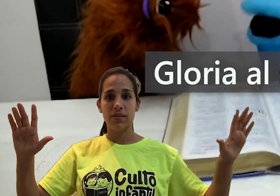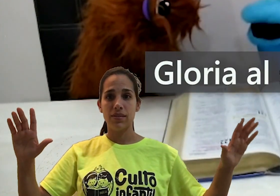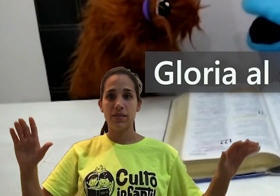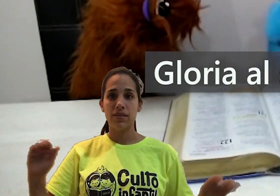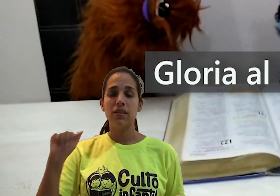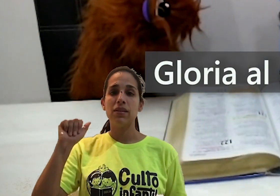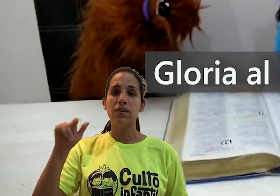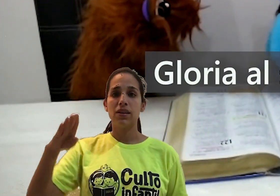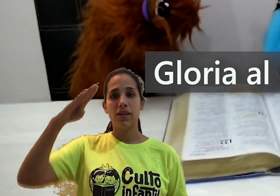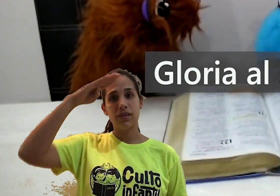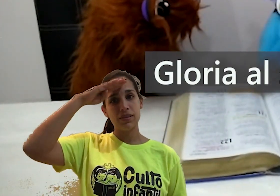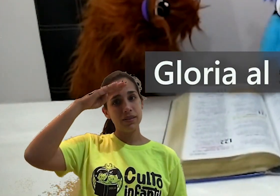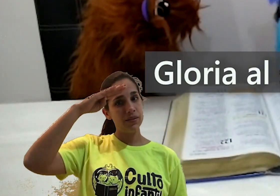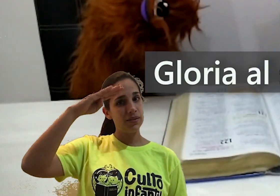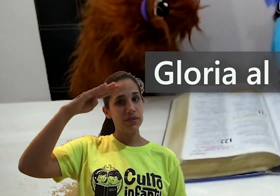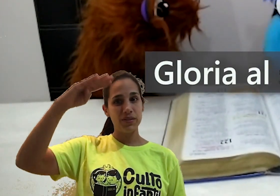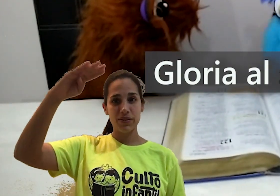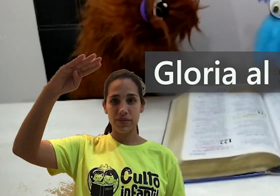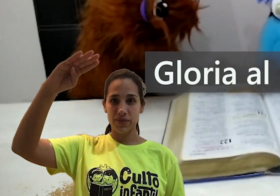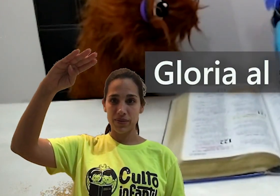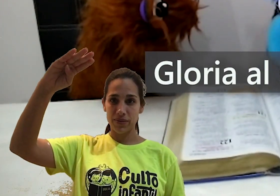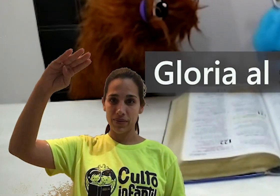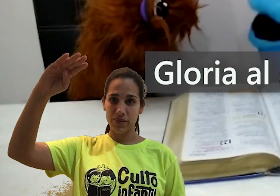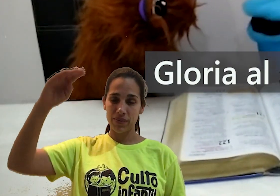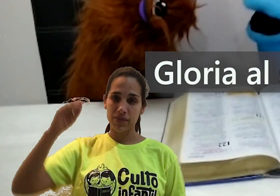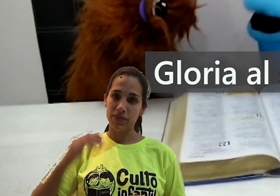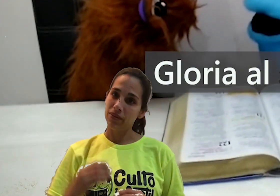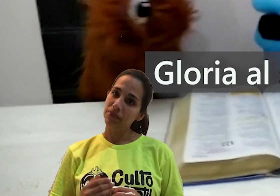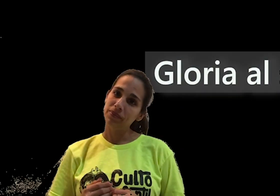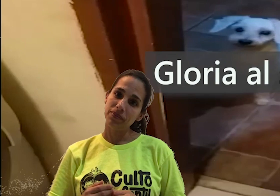al Señor.